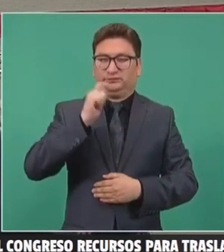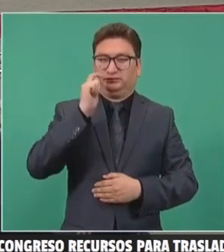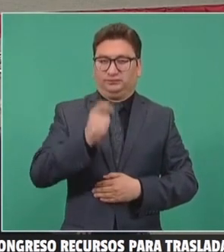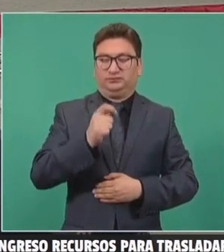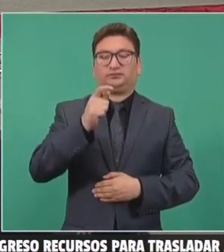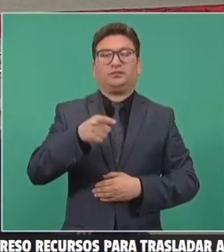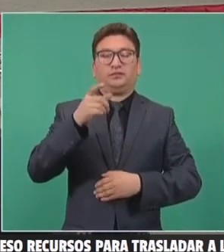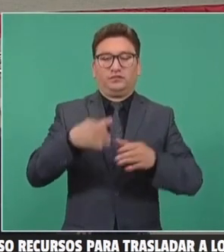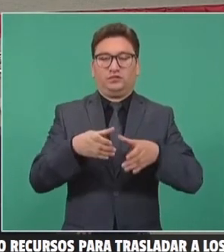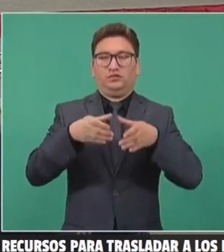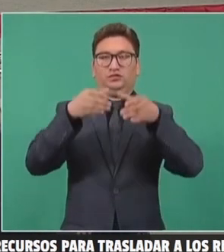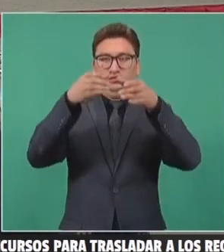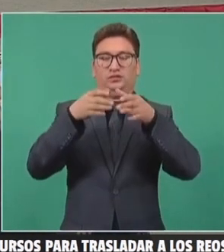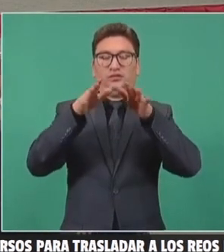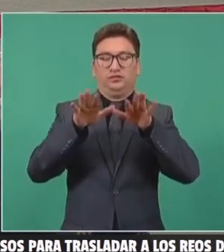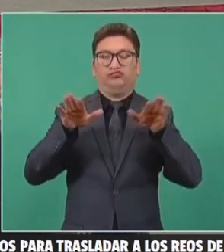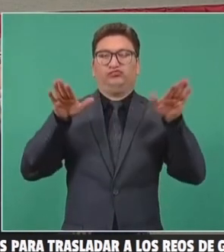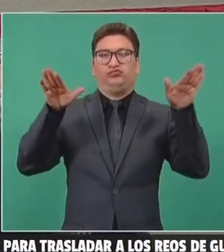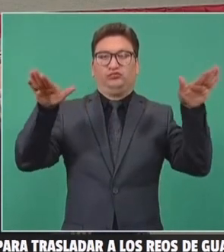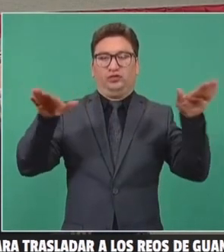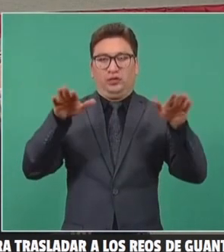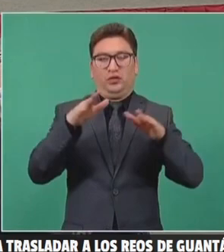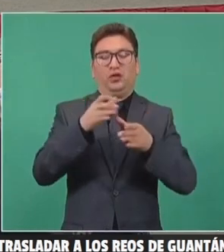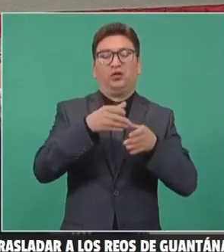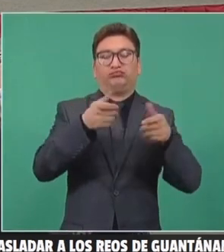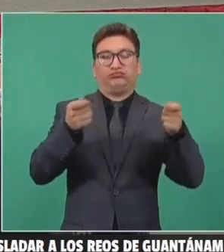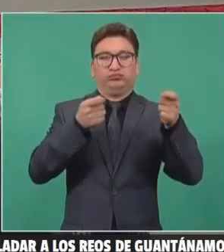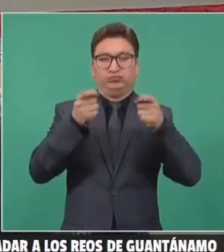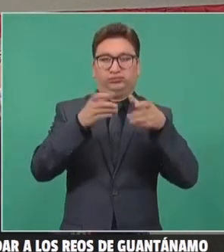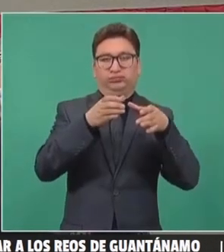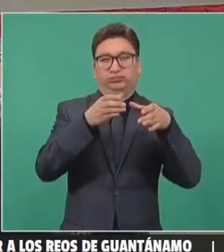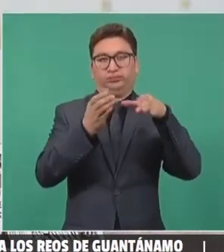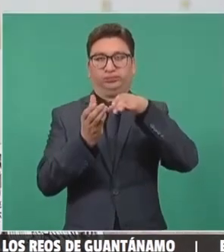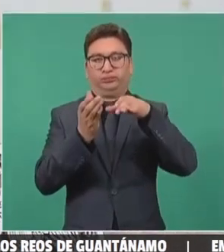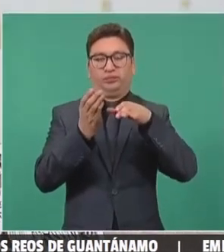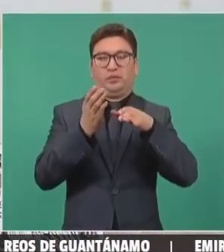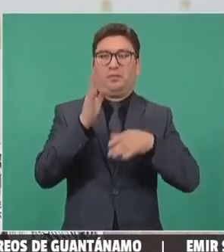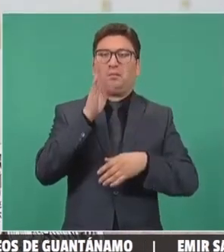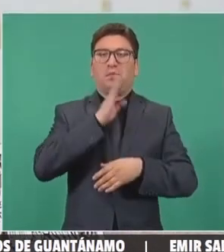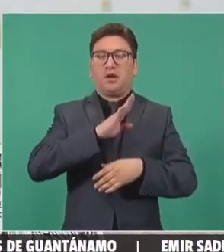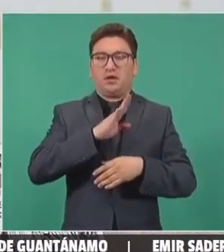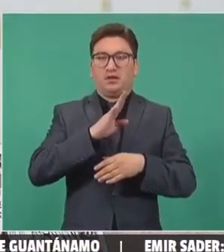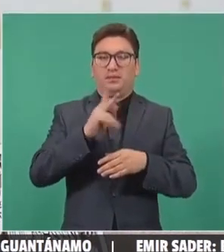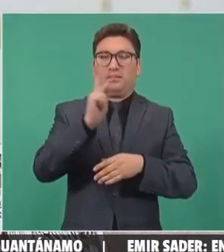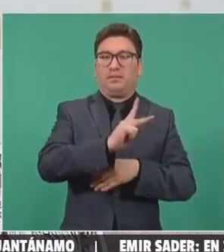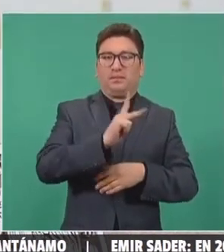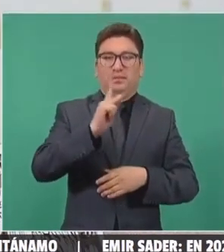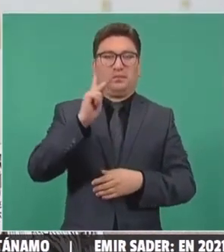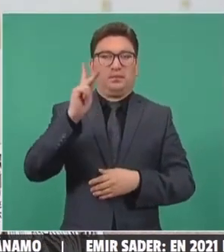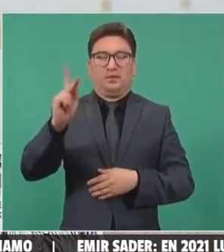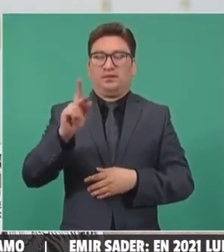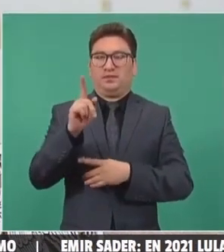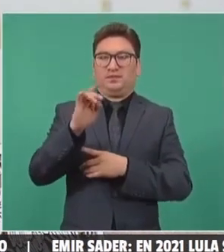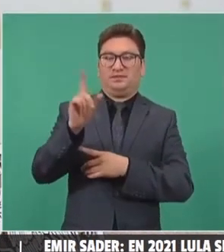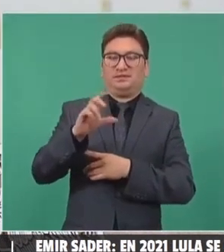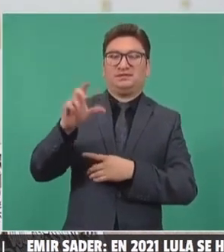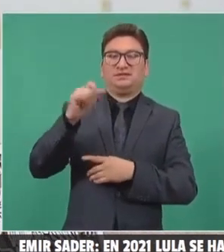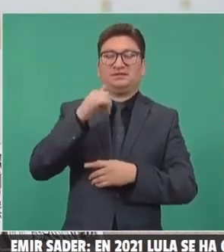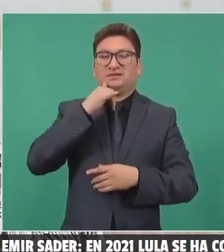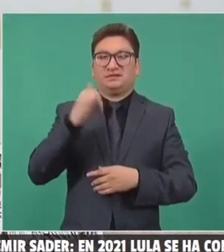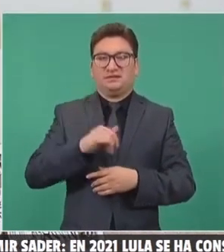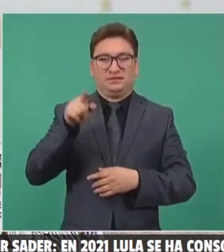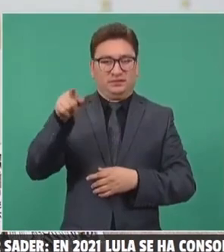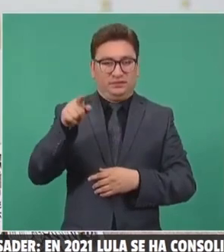torre de control del aeropuerto Felipe Ángeles estaba chueca, que estaba inclinada como la torre de Pisa en Italia.